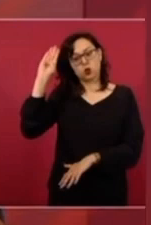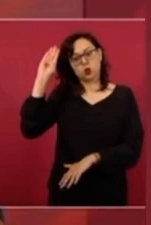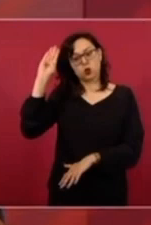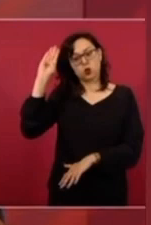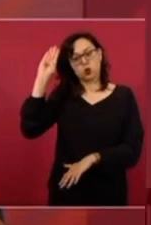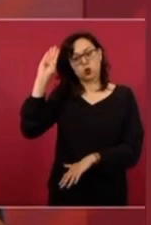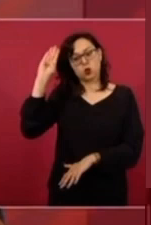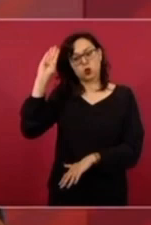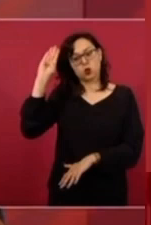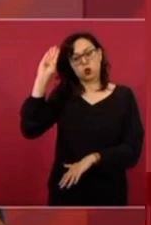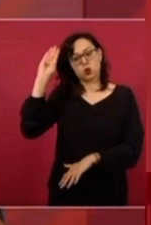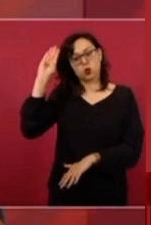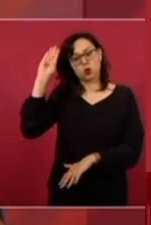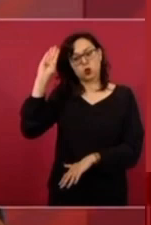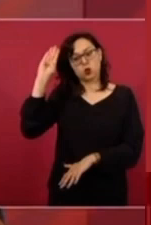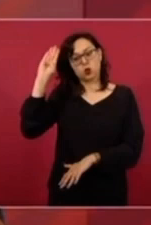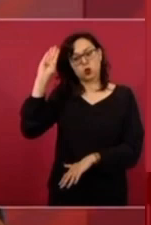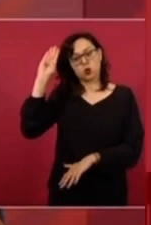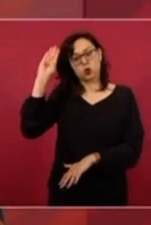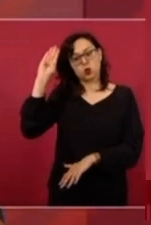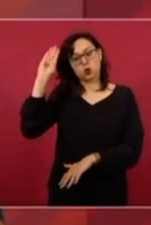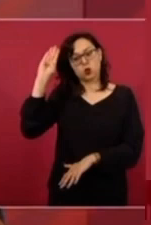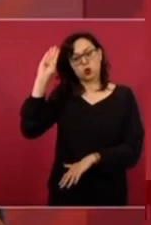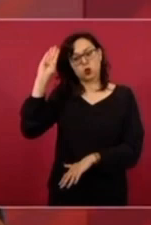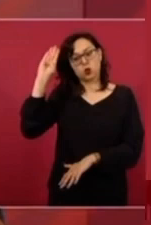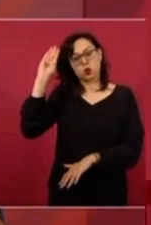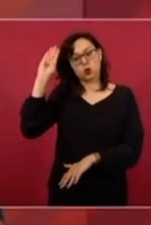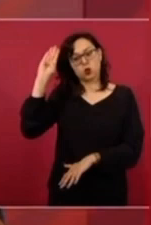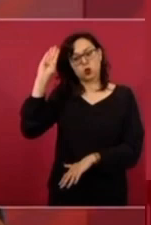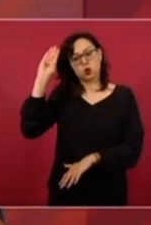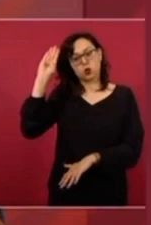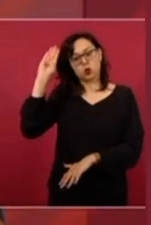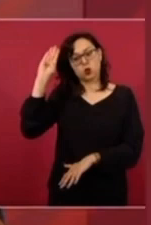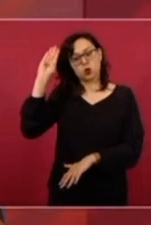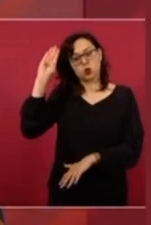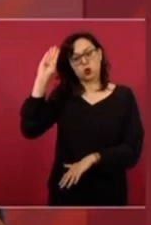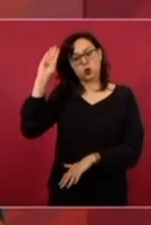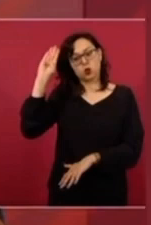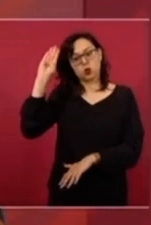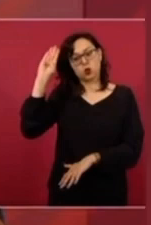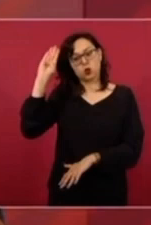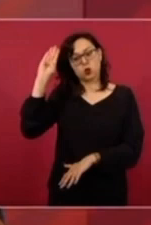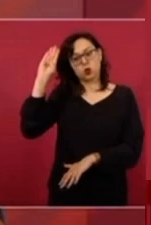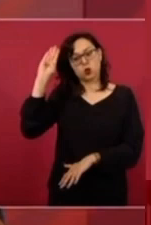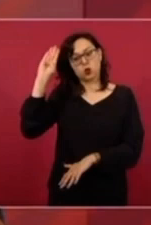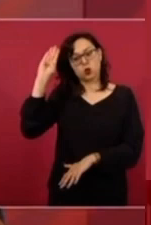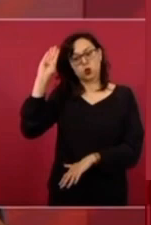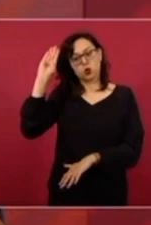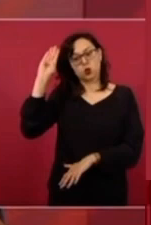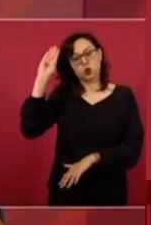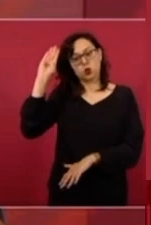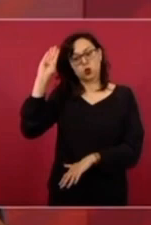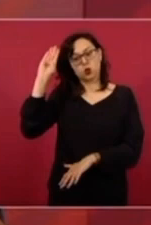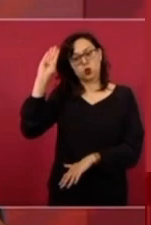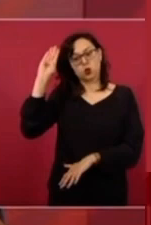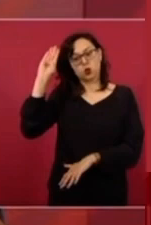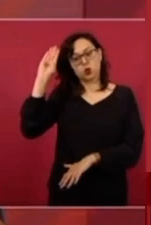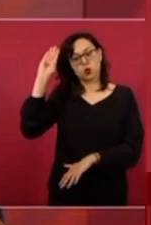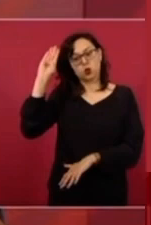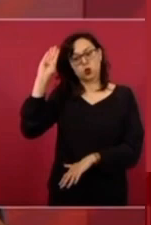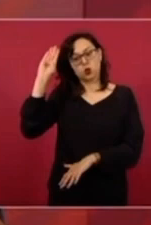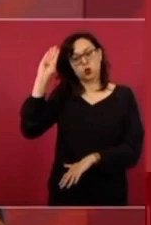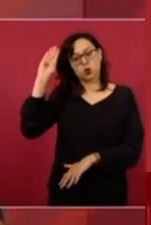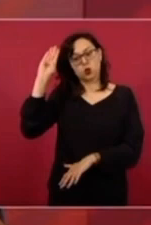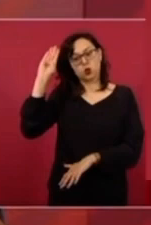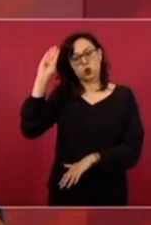vamos a revelar. Tenemos que revelarnos contra esa idea. Un hombre, no es posible que un hombre nos vaya a regresar para